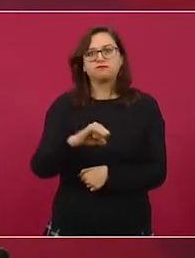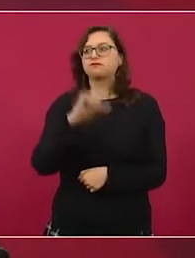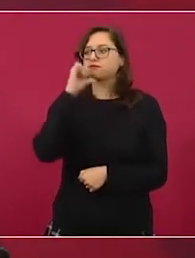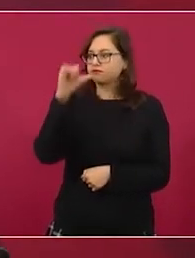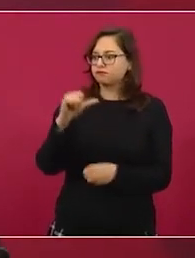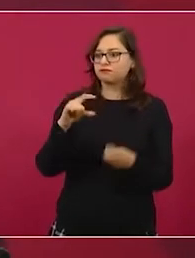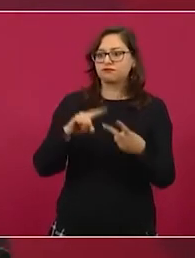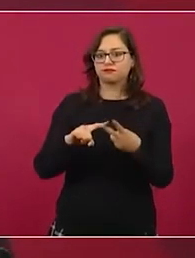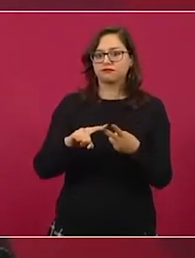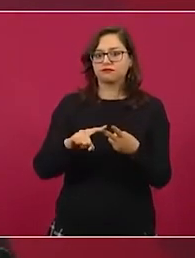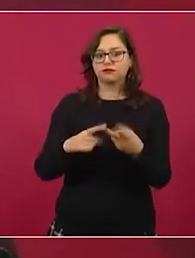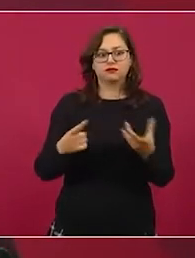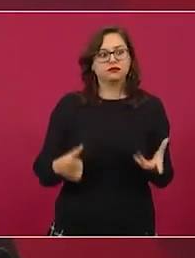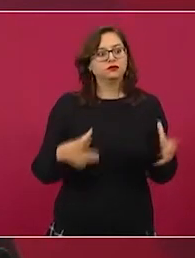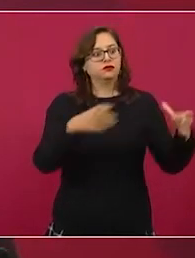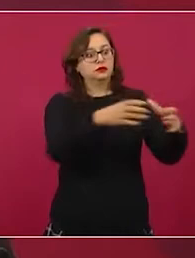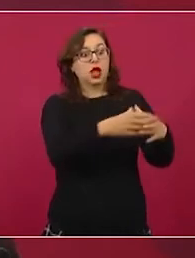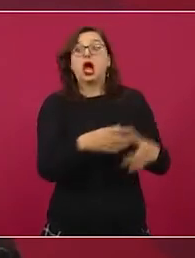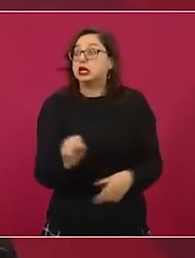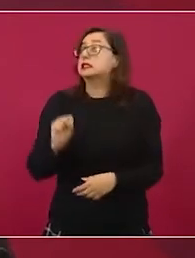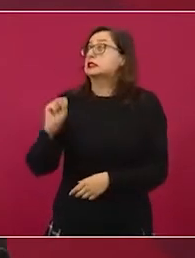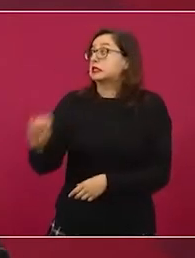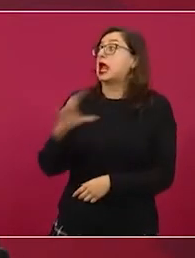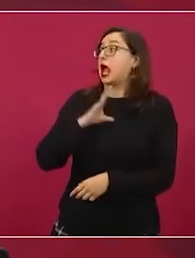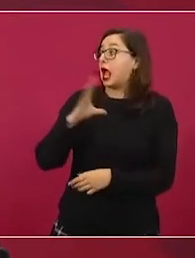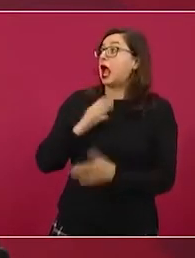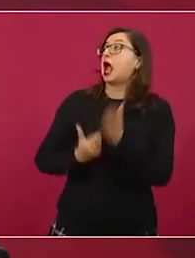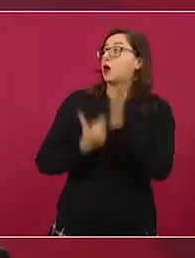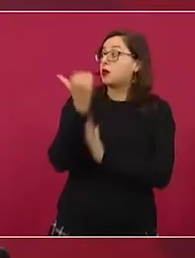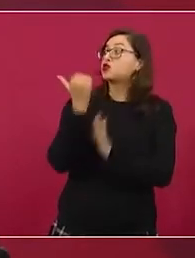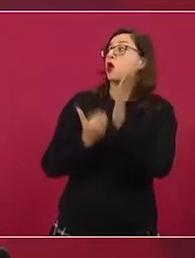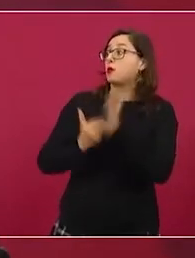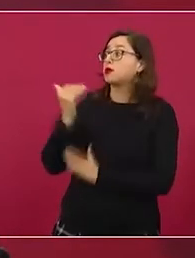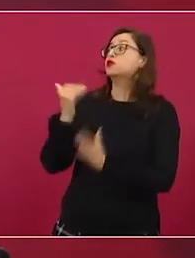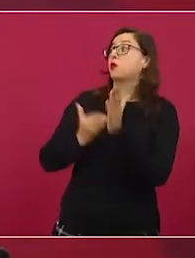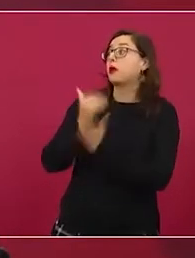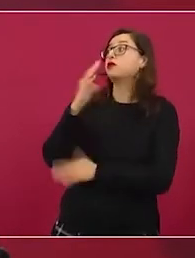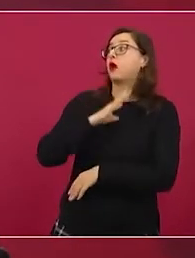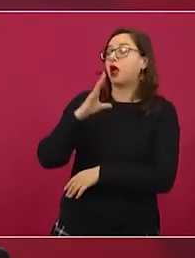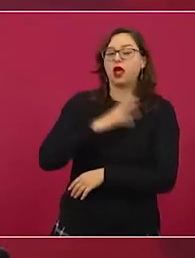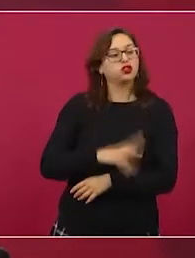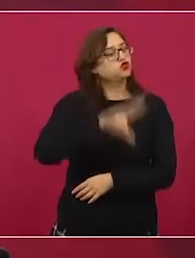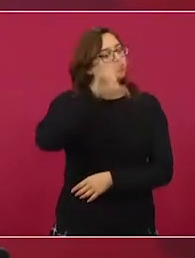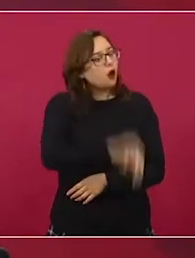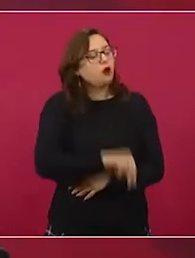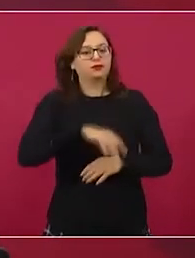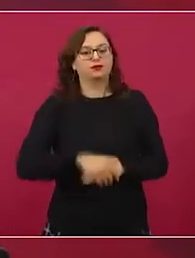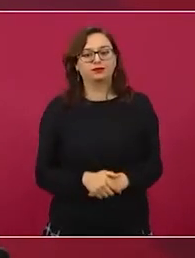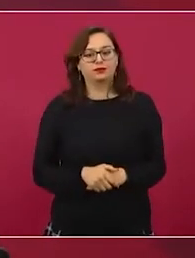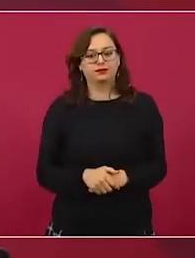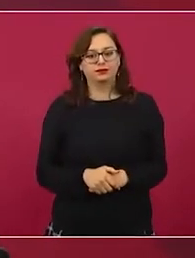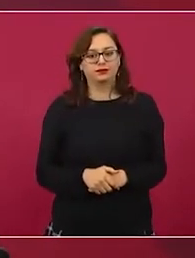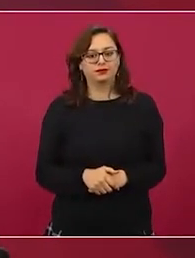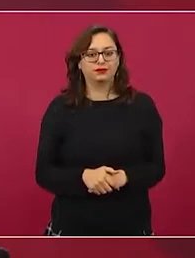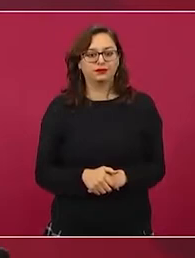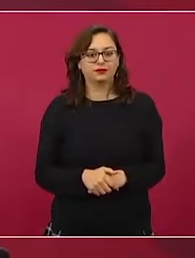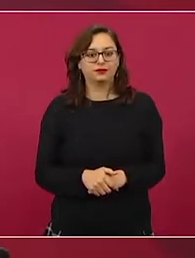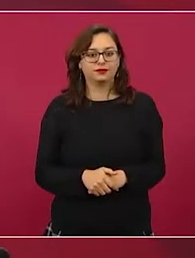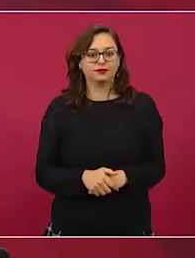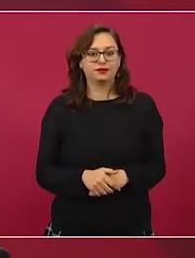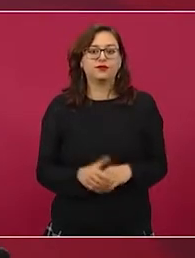Y dicen los conservadores, sí, sí está aumentando, pues no, entre otras cosas,